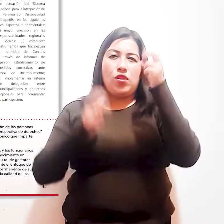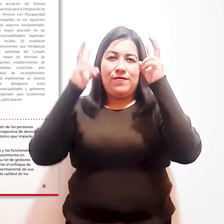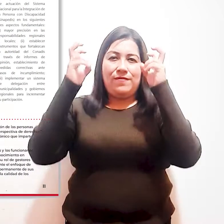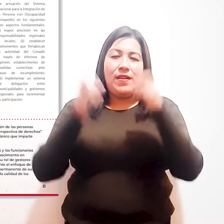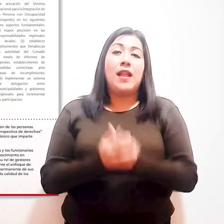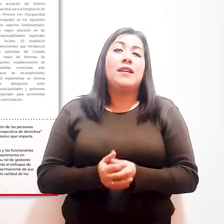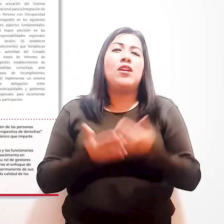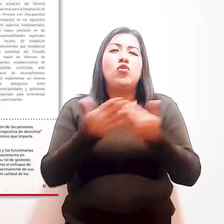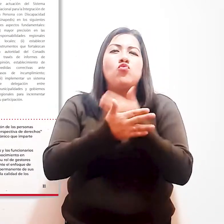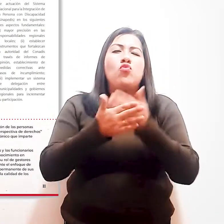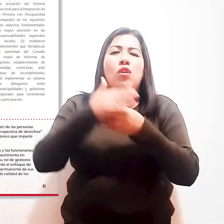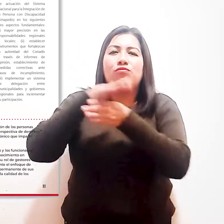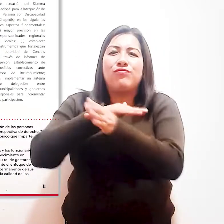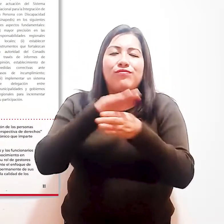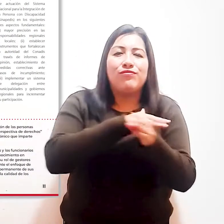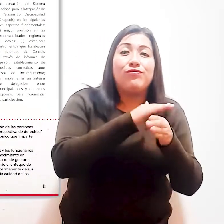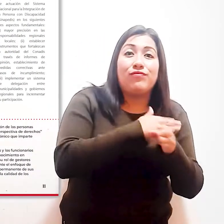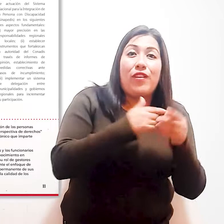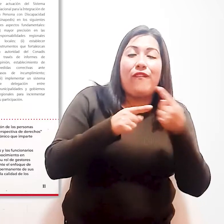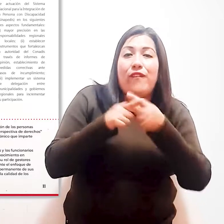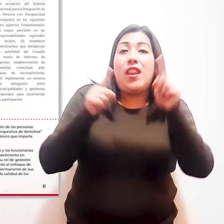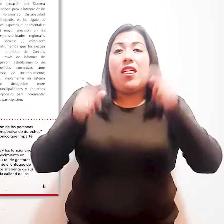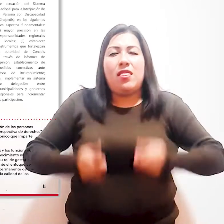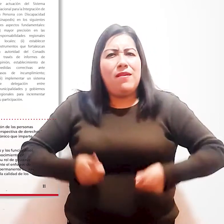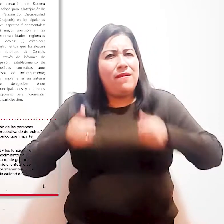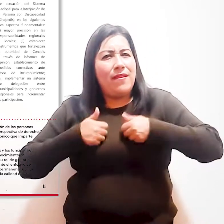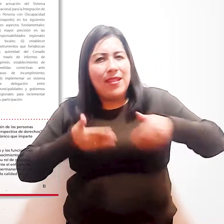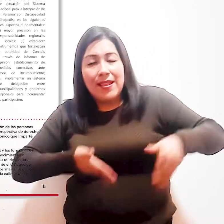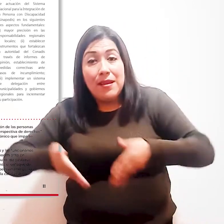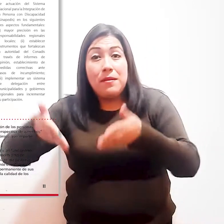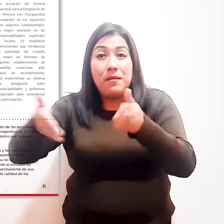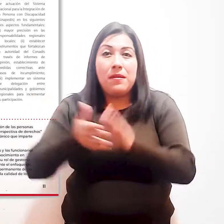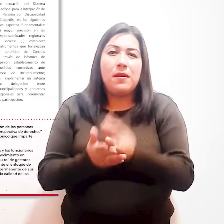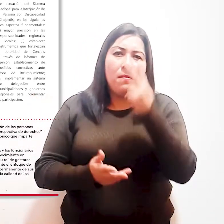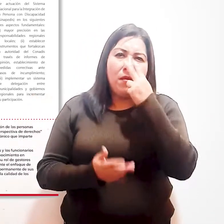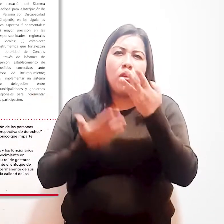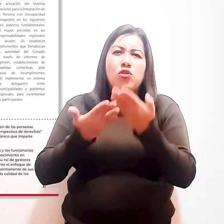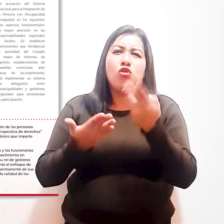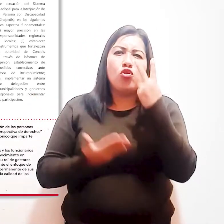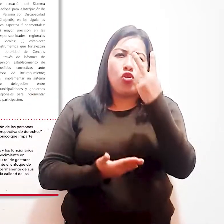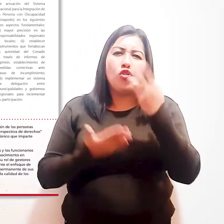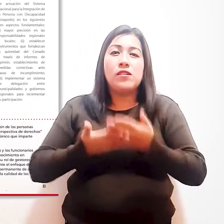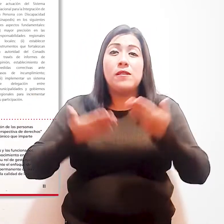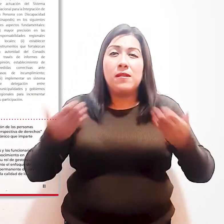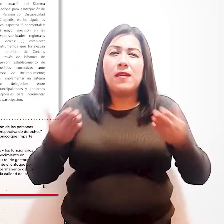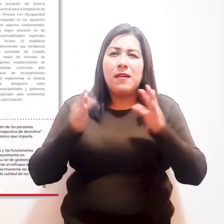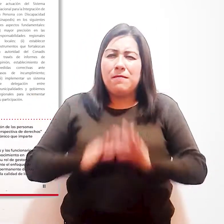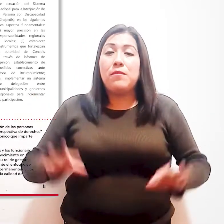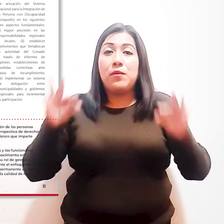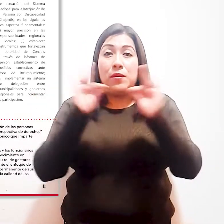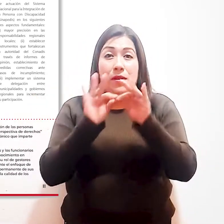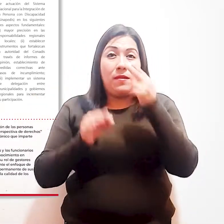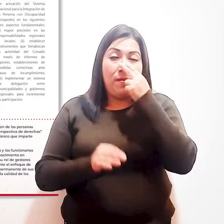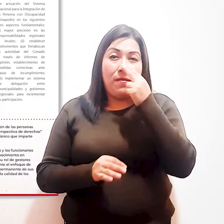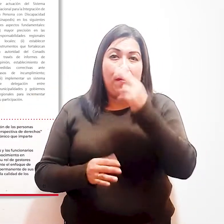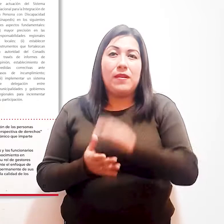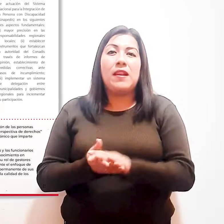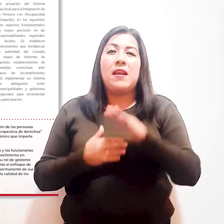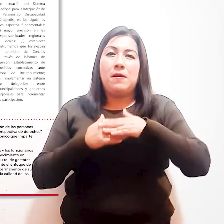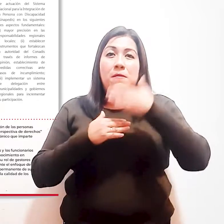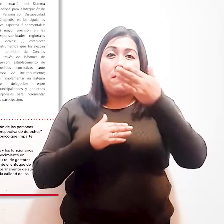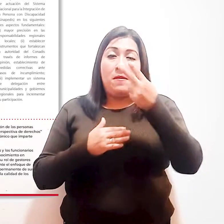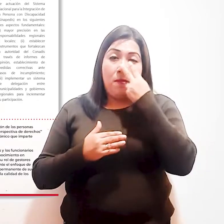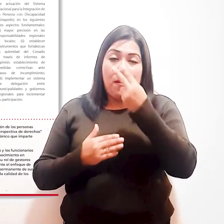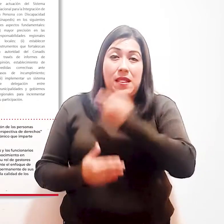y mejores rumbos, en el reciente año se aprobaron dos importantes instrumentos normativos que trazarán la actuación del Estado.